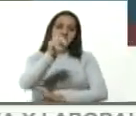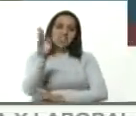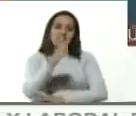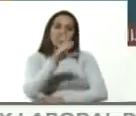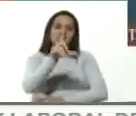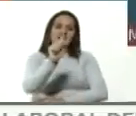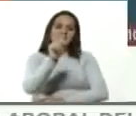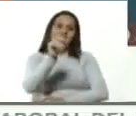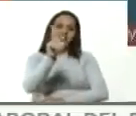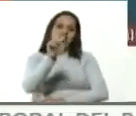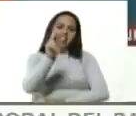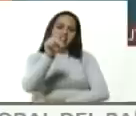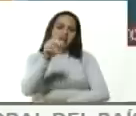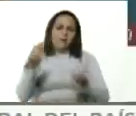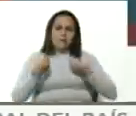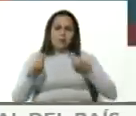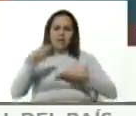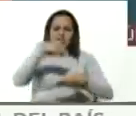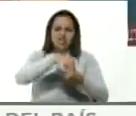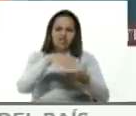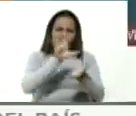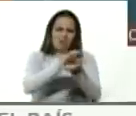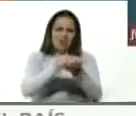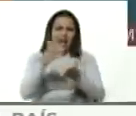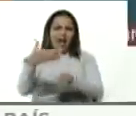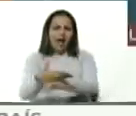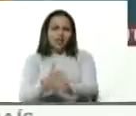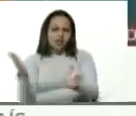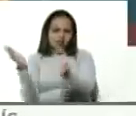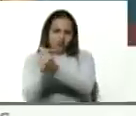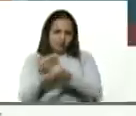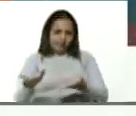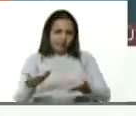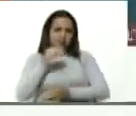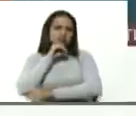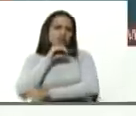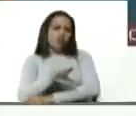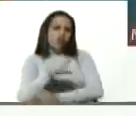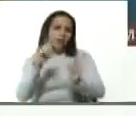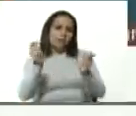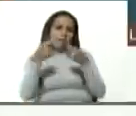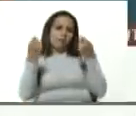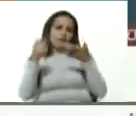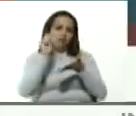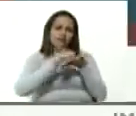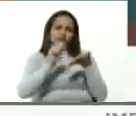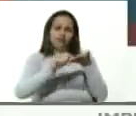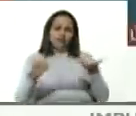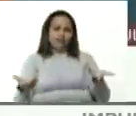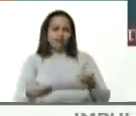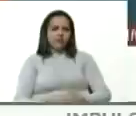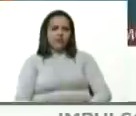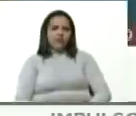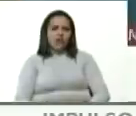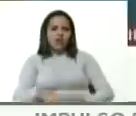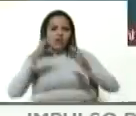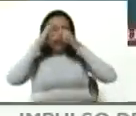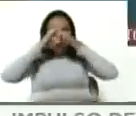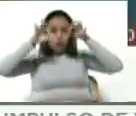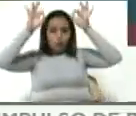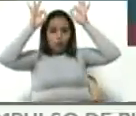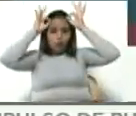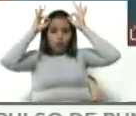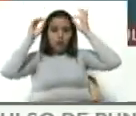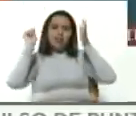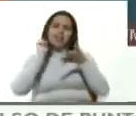antes de que lo atraparan. Es la historia de los medios, miren, decía Simón Rodríguez, el maestro del libertador